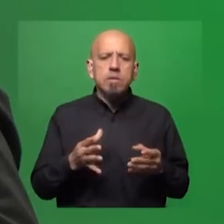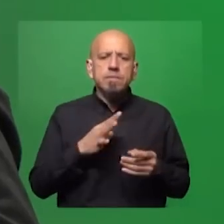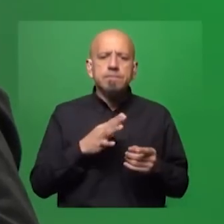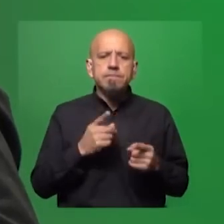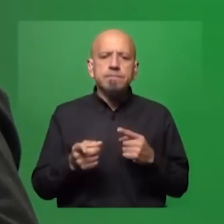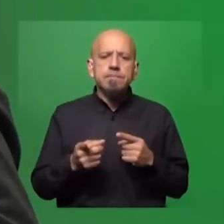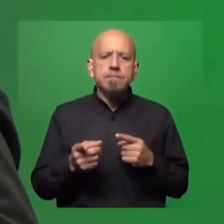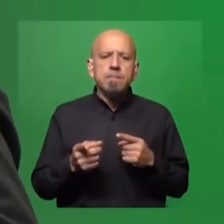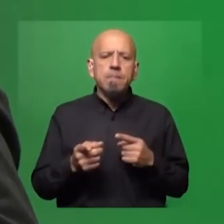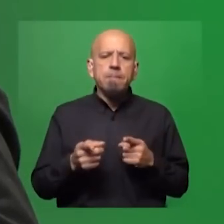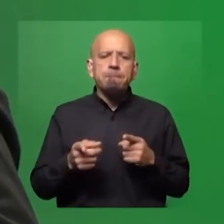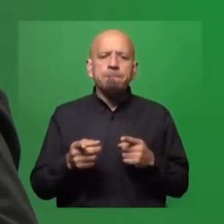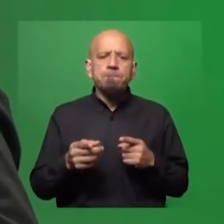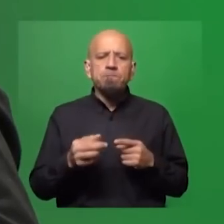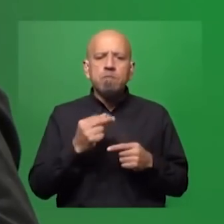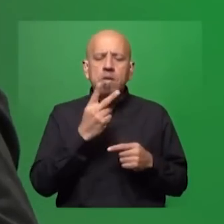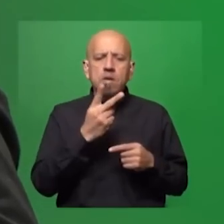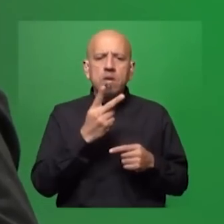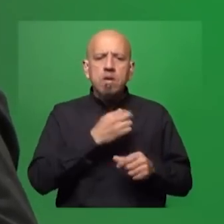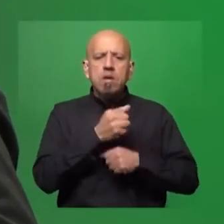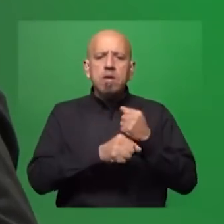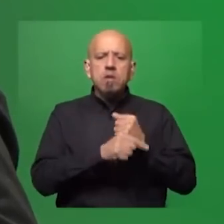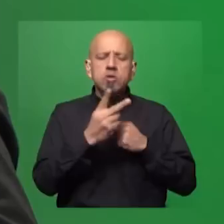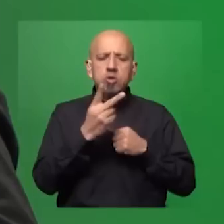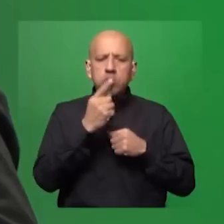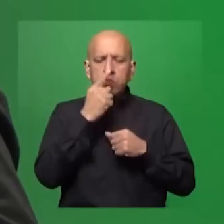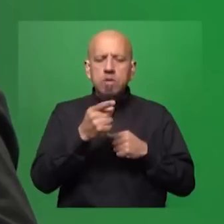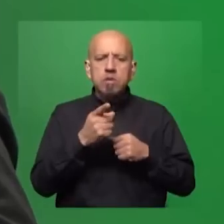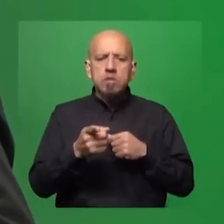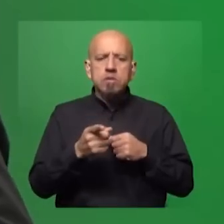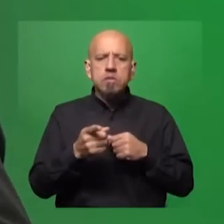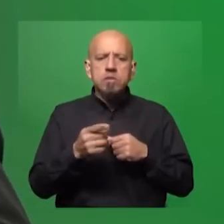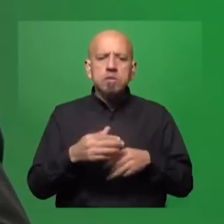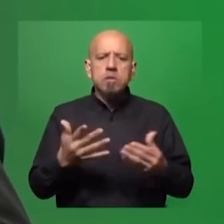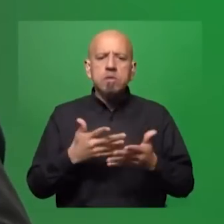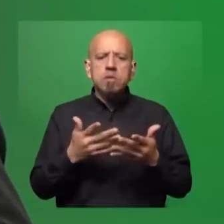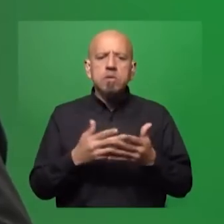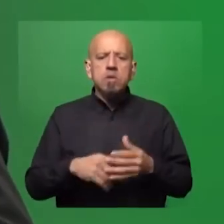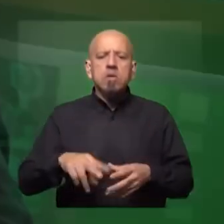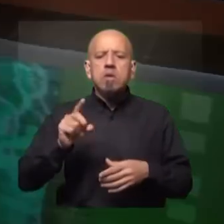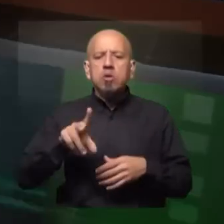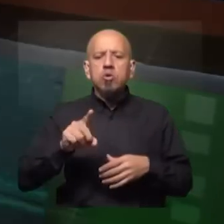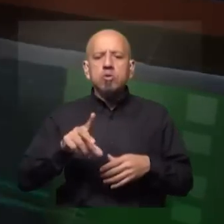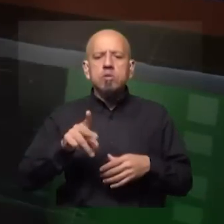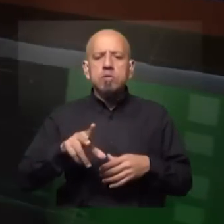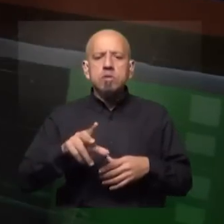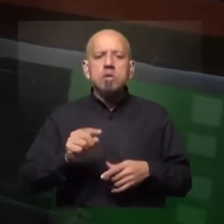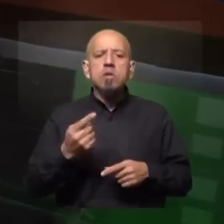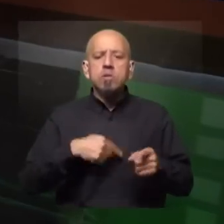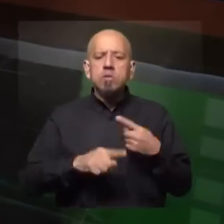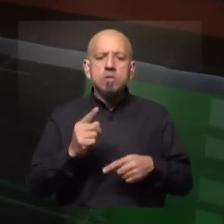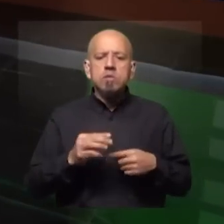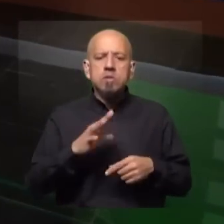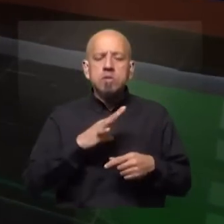un punto alto allá por el 2000 del 22% de comercio intrabloque. Ahora estamos en el 12. Entonces hay que